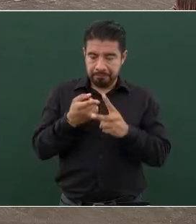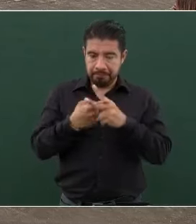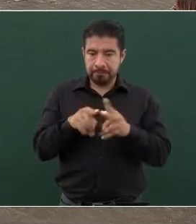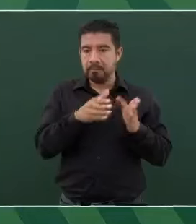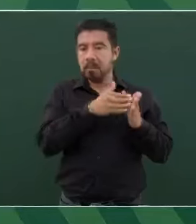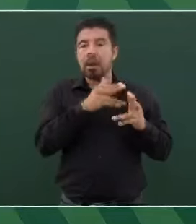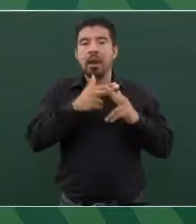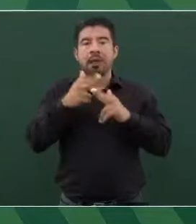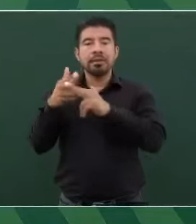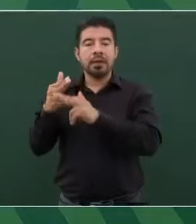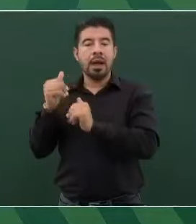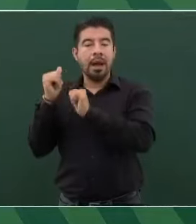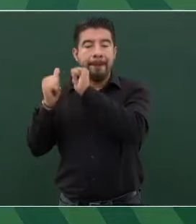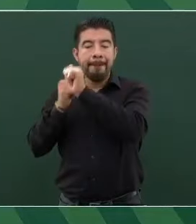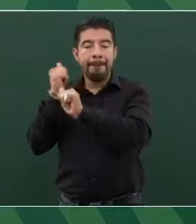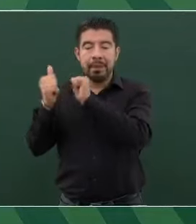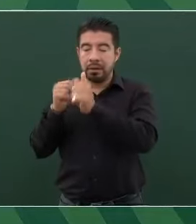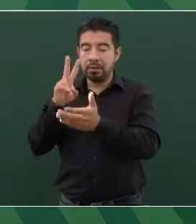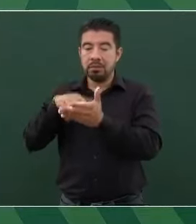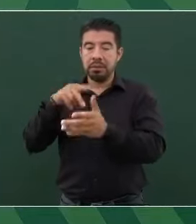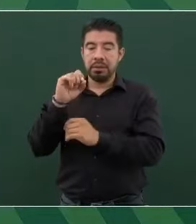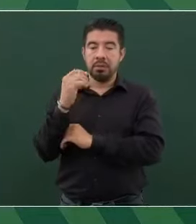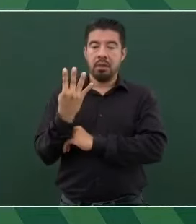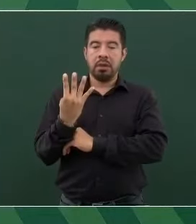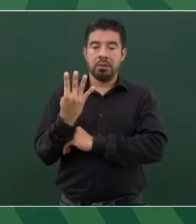abril del 24.